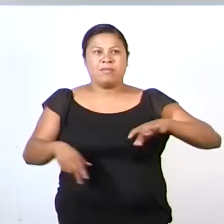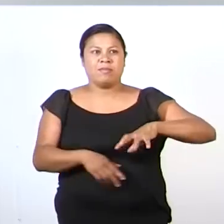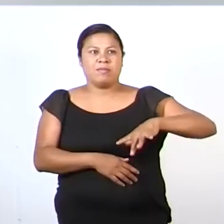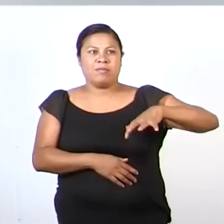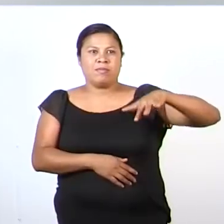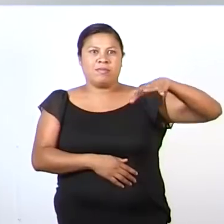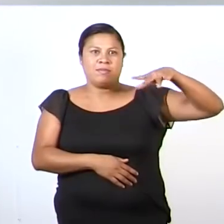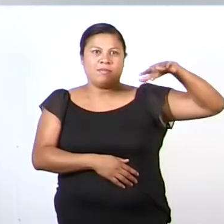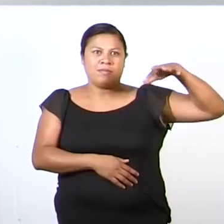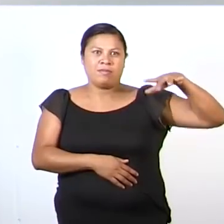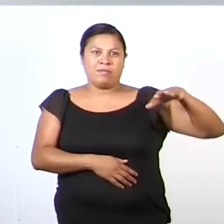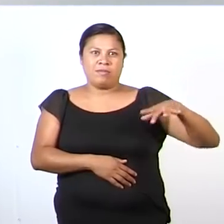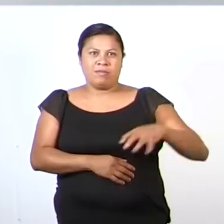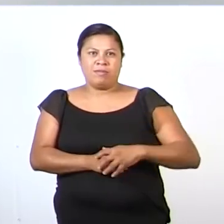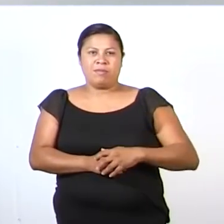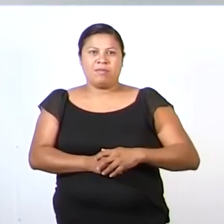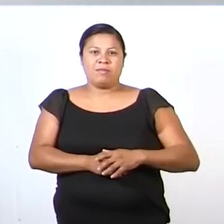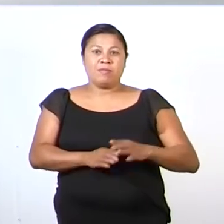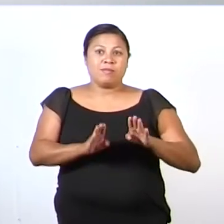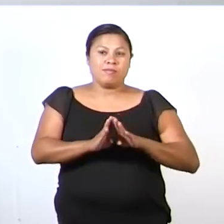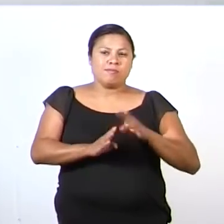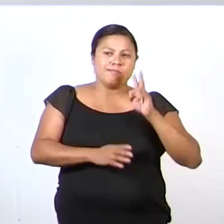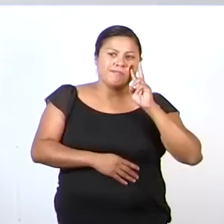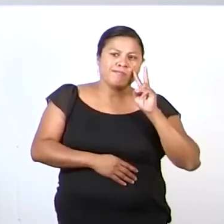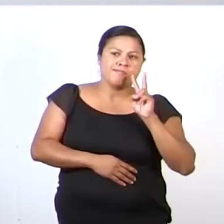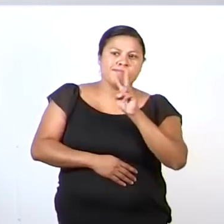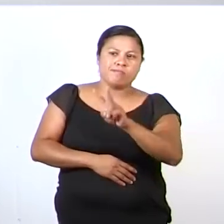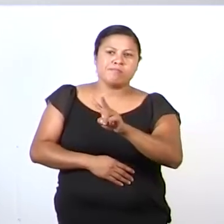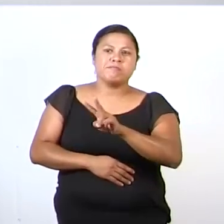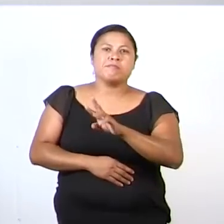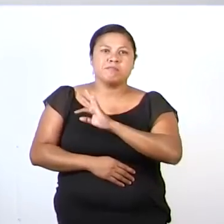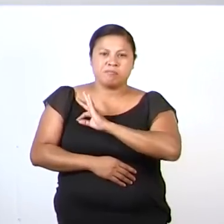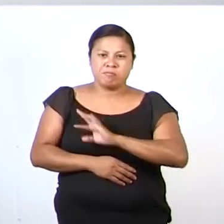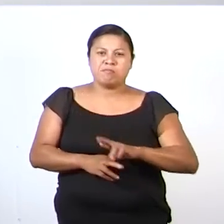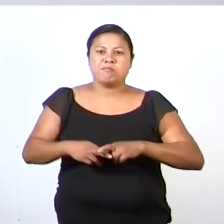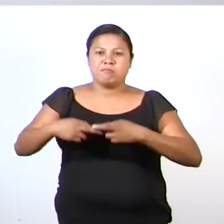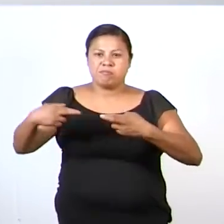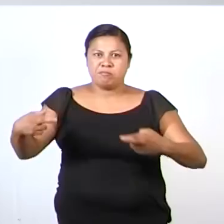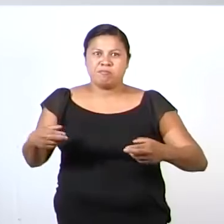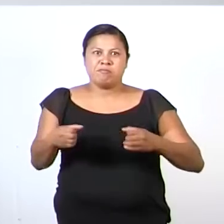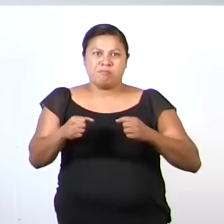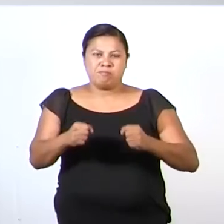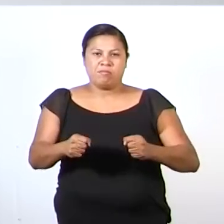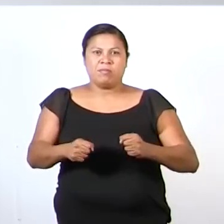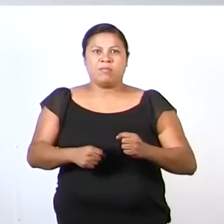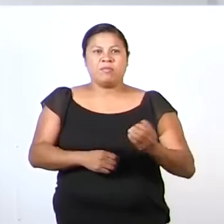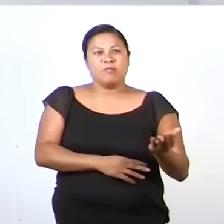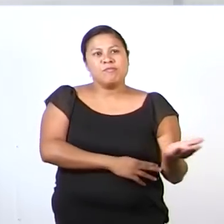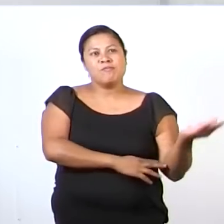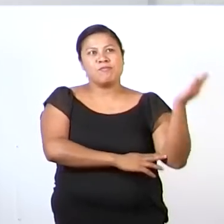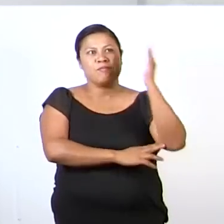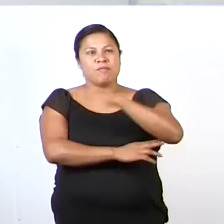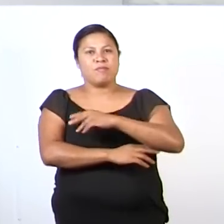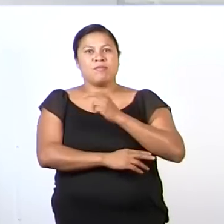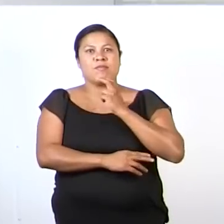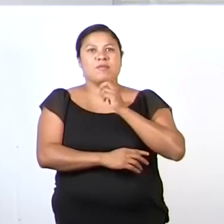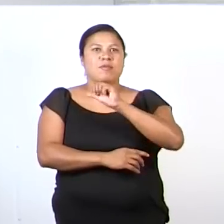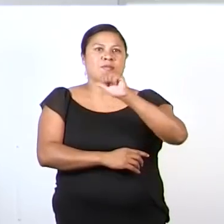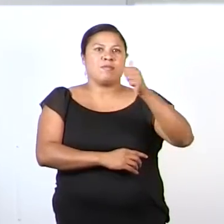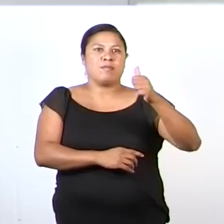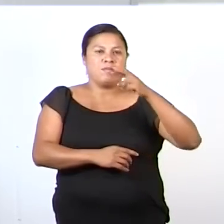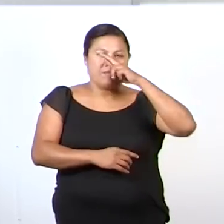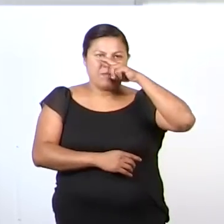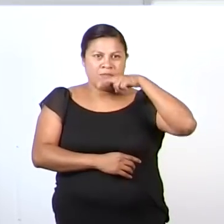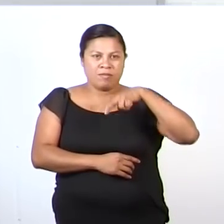tela de una araña Como veían que resistía, fueron a